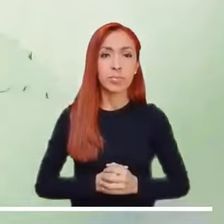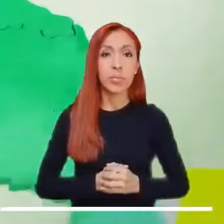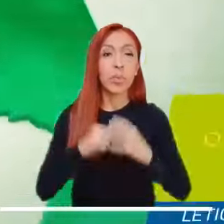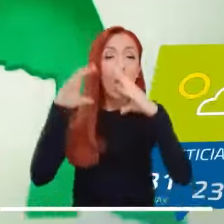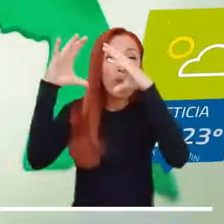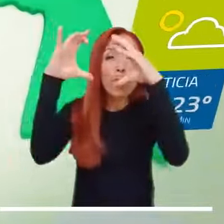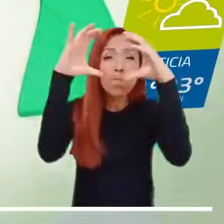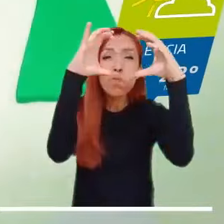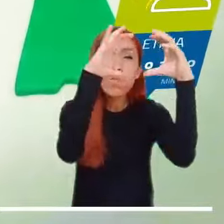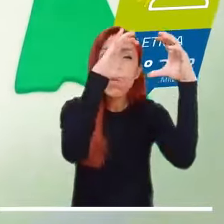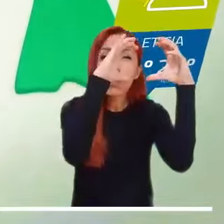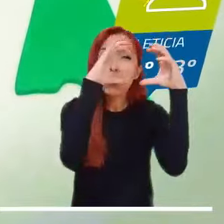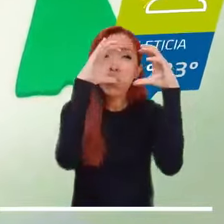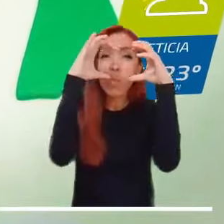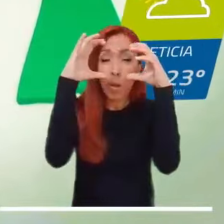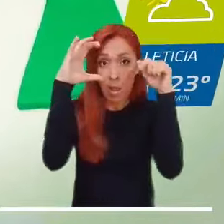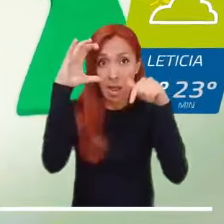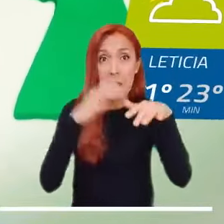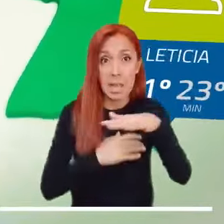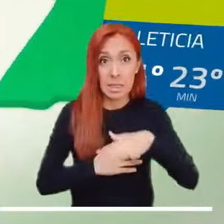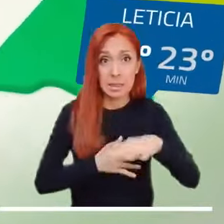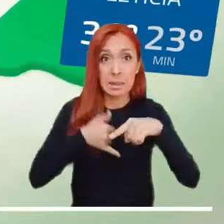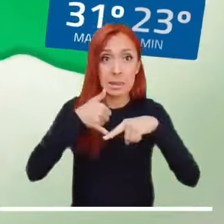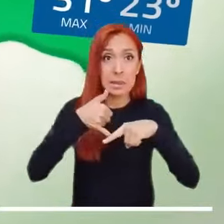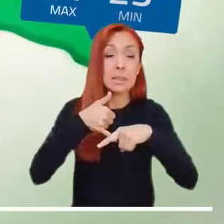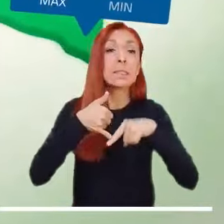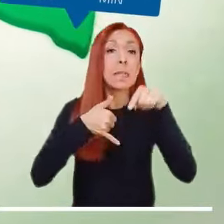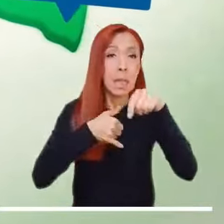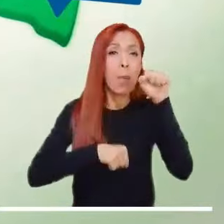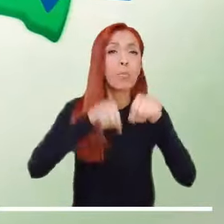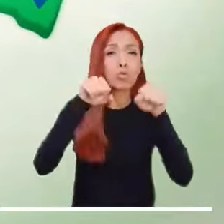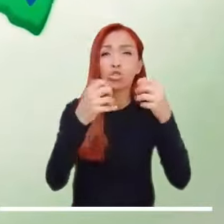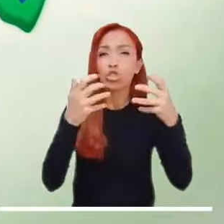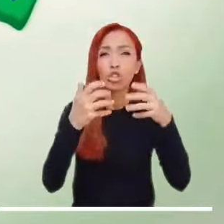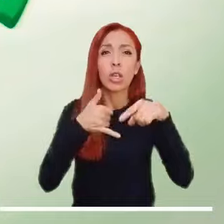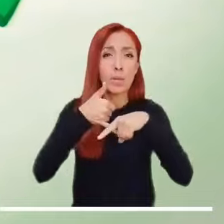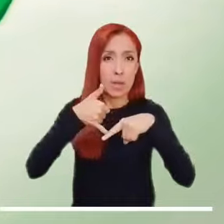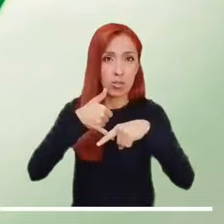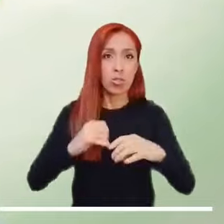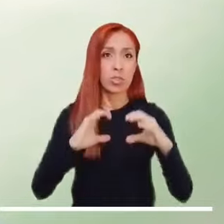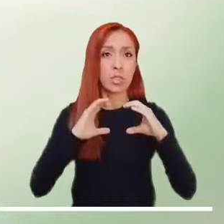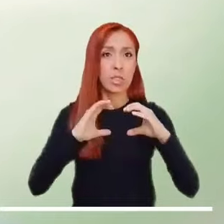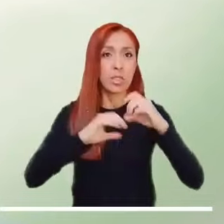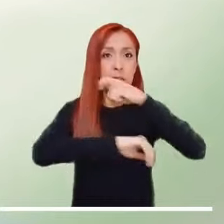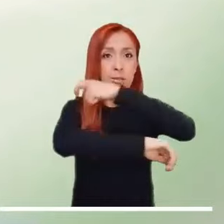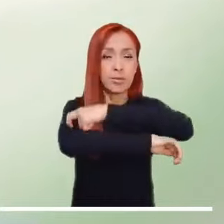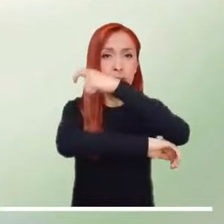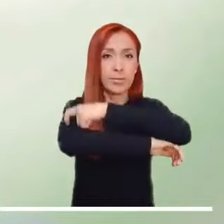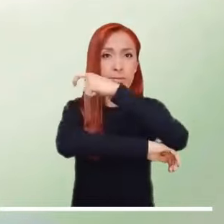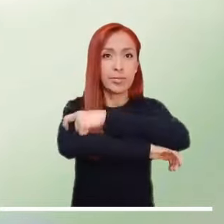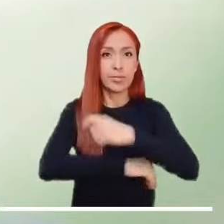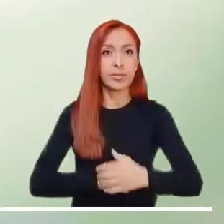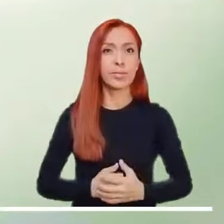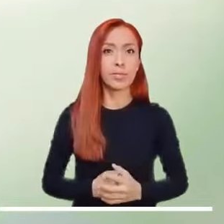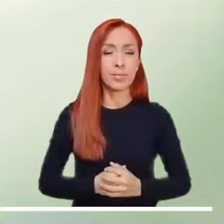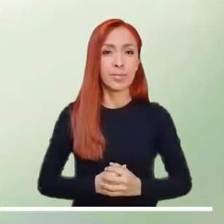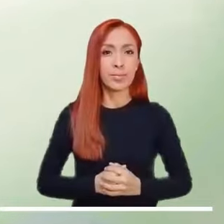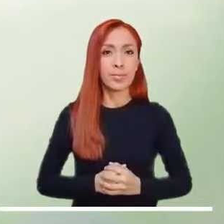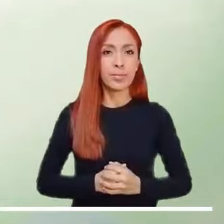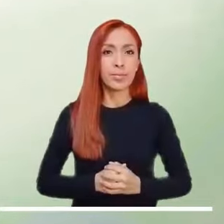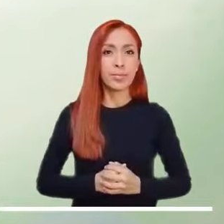Los nubarrones que se posan sobre la Amazonía provocarán precipitaciones en Amazonas, Caquetá y Putumayo.